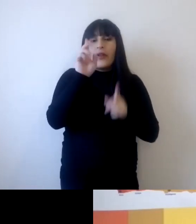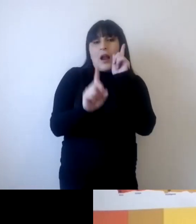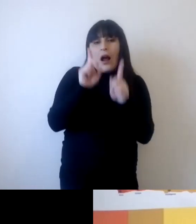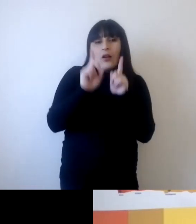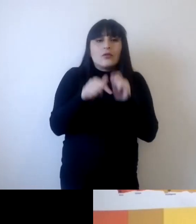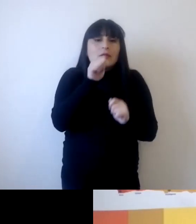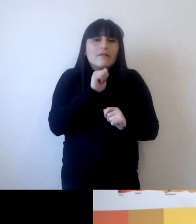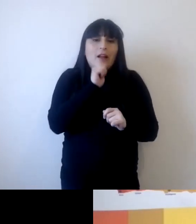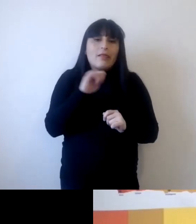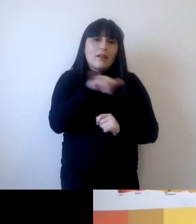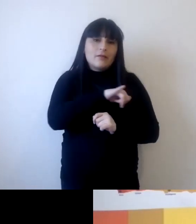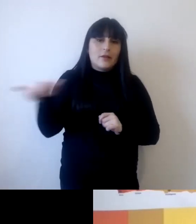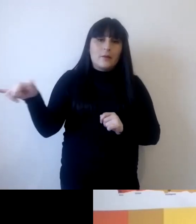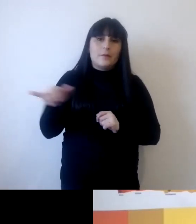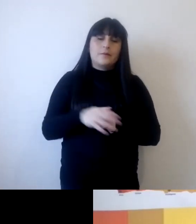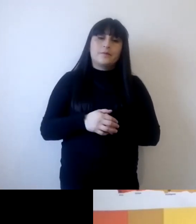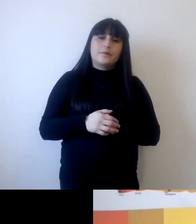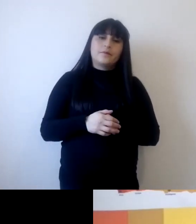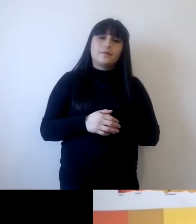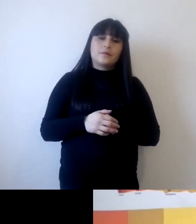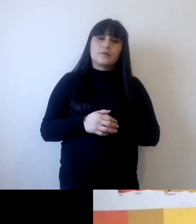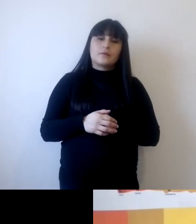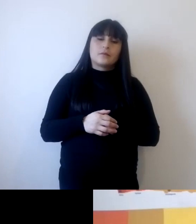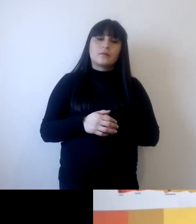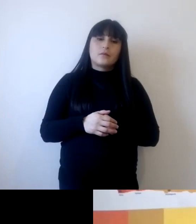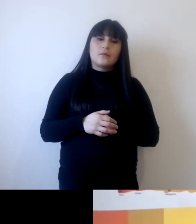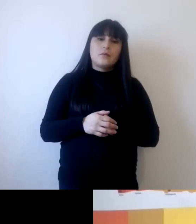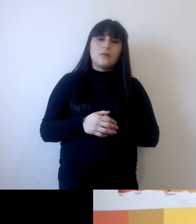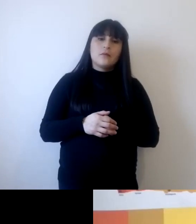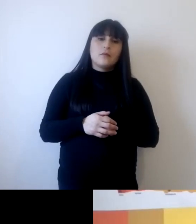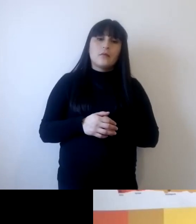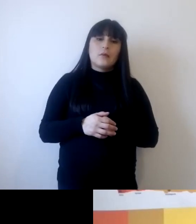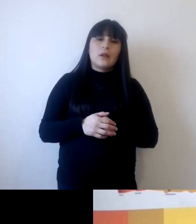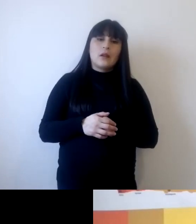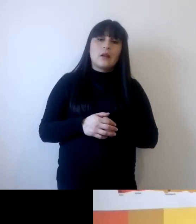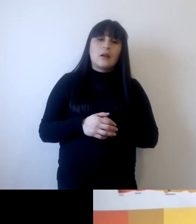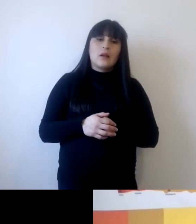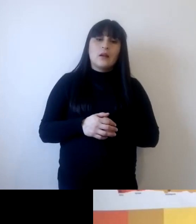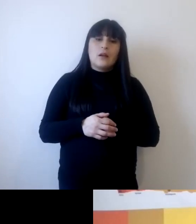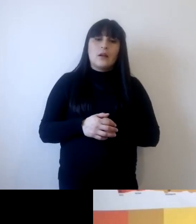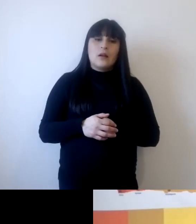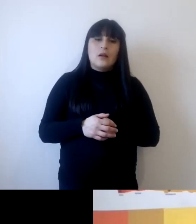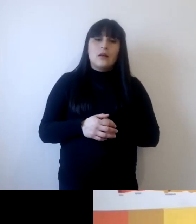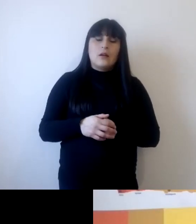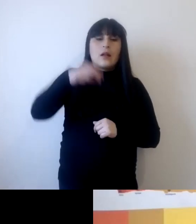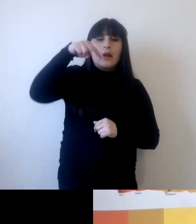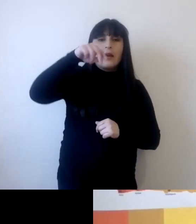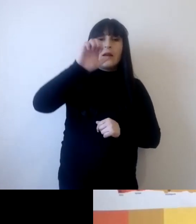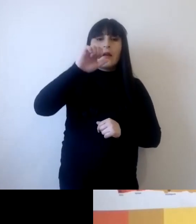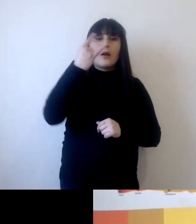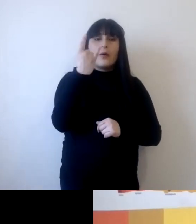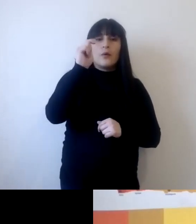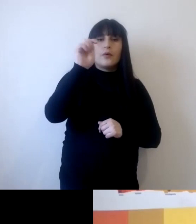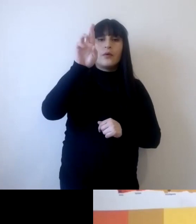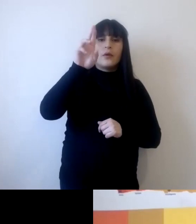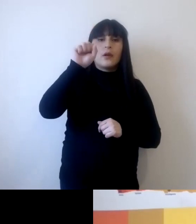aclarar con respecto a la diferencia entre neutralidad de carbono y descarbonización la descarbonización es el proceso precisamente de reducir las emisiones